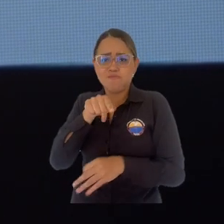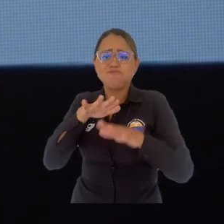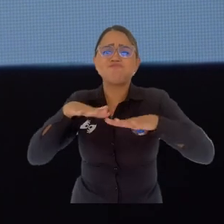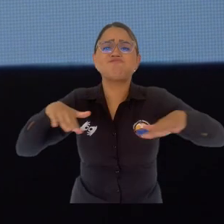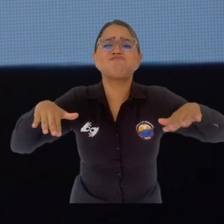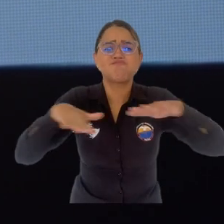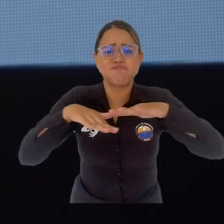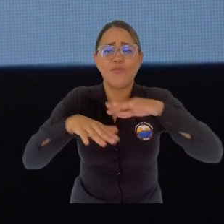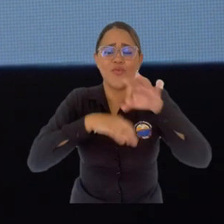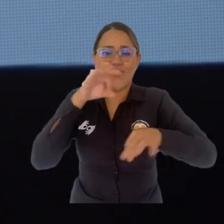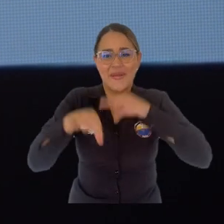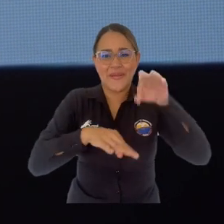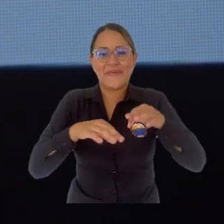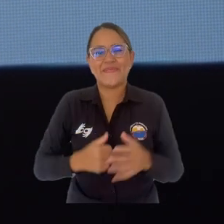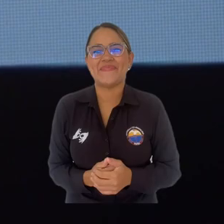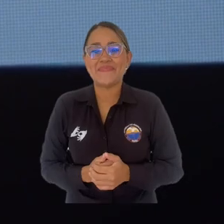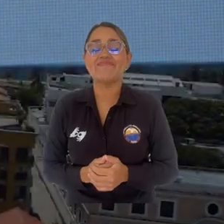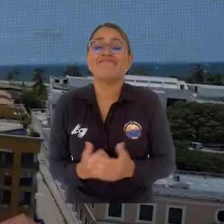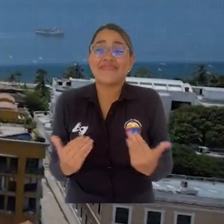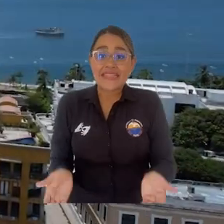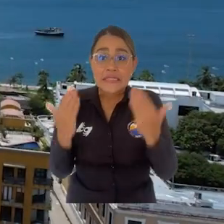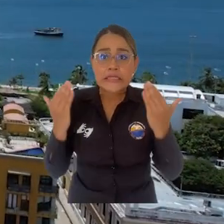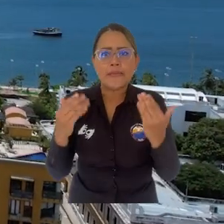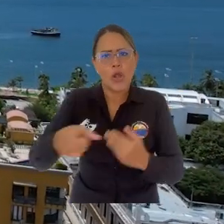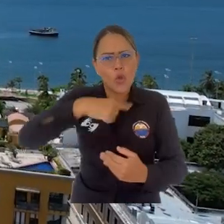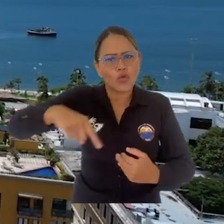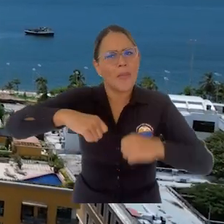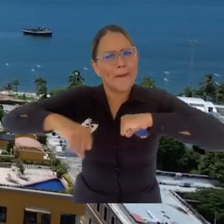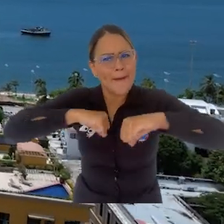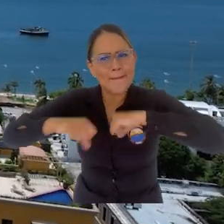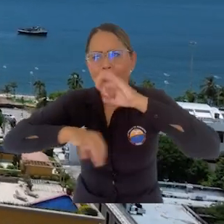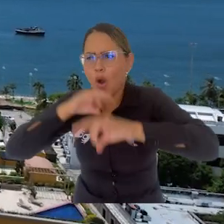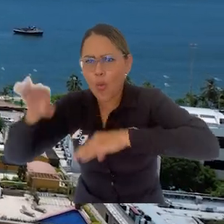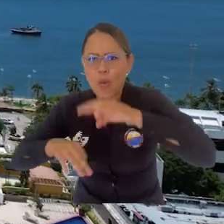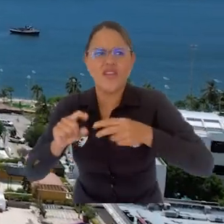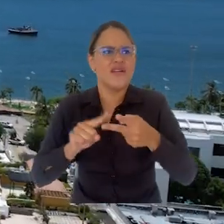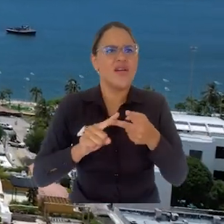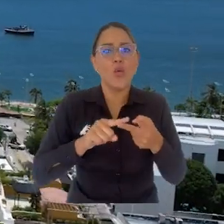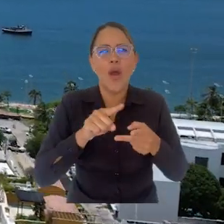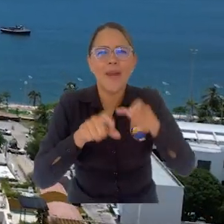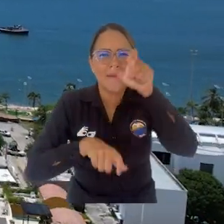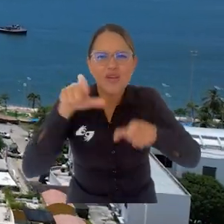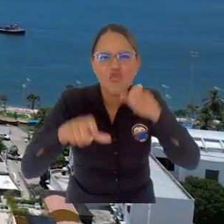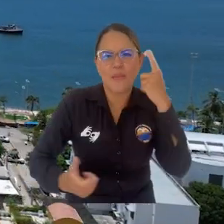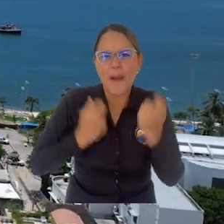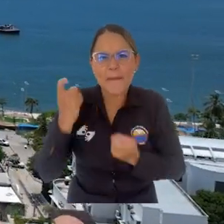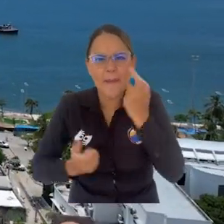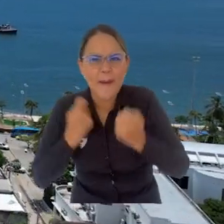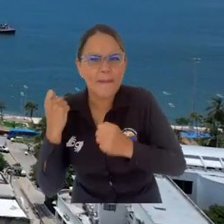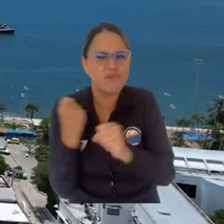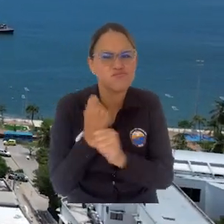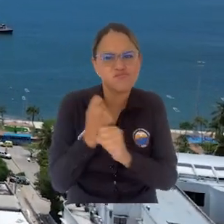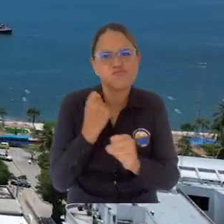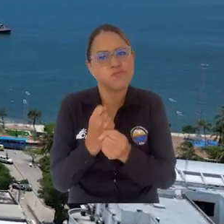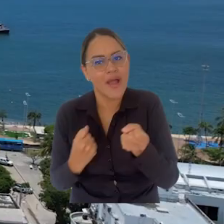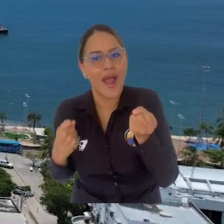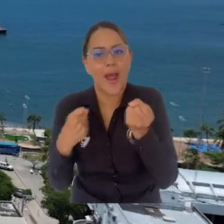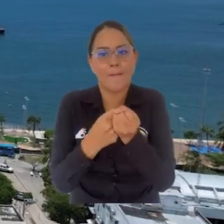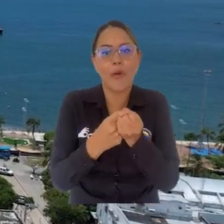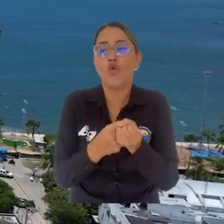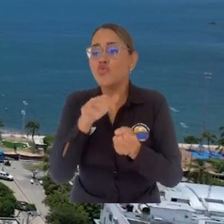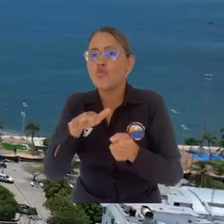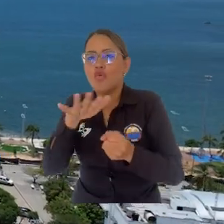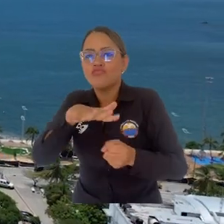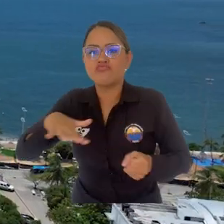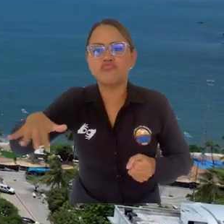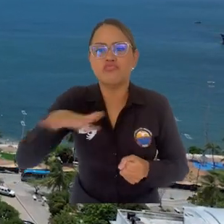histórico en una ciudad turística como Santa Marta son enormes. Apoyar los emprendimientos locales, convertir algunas zonas del centro y sus conexiones